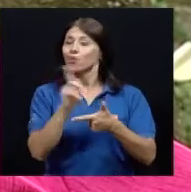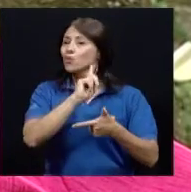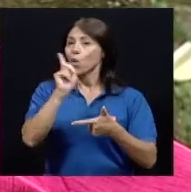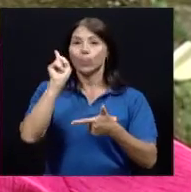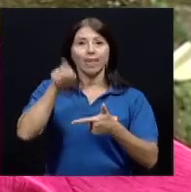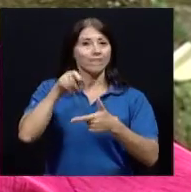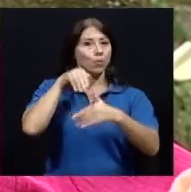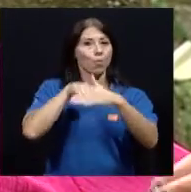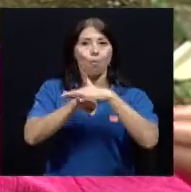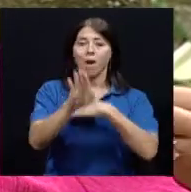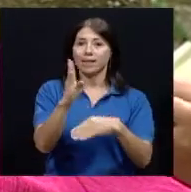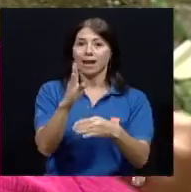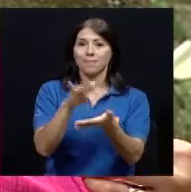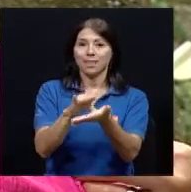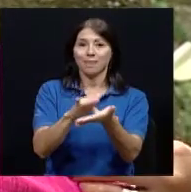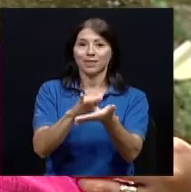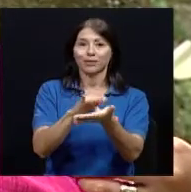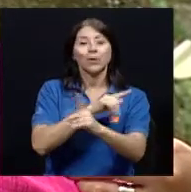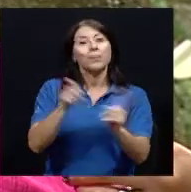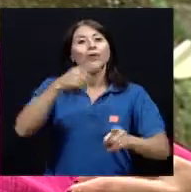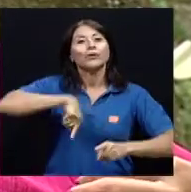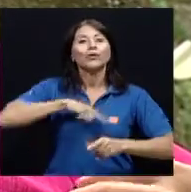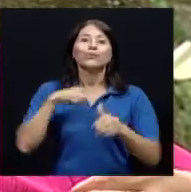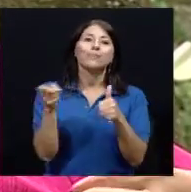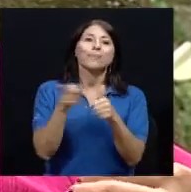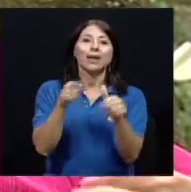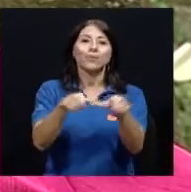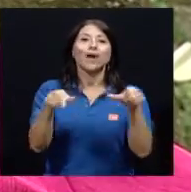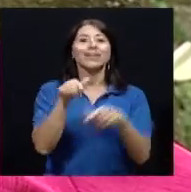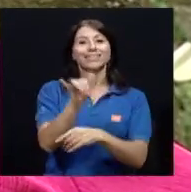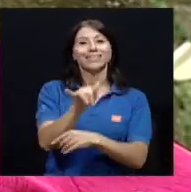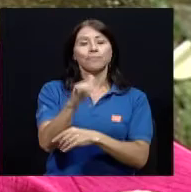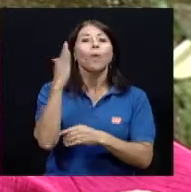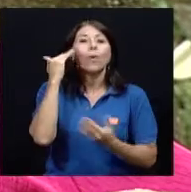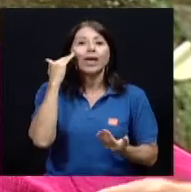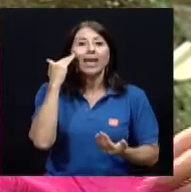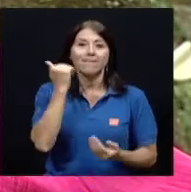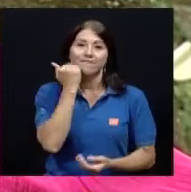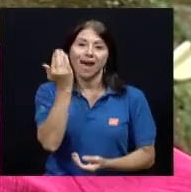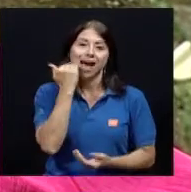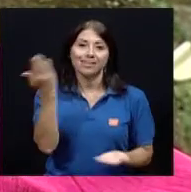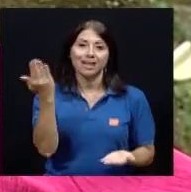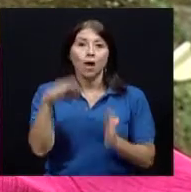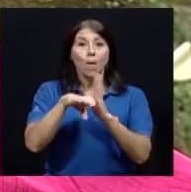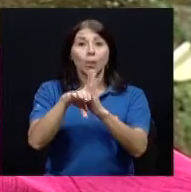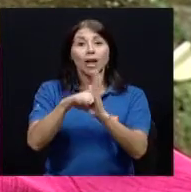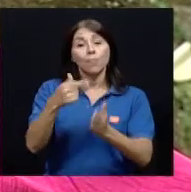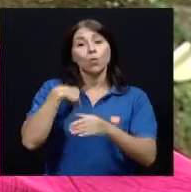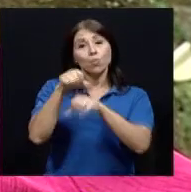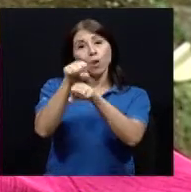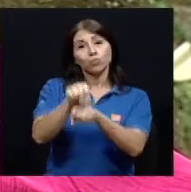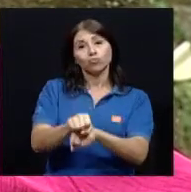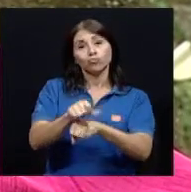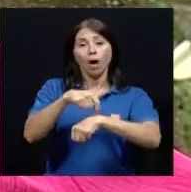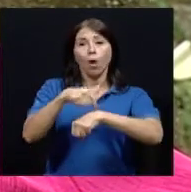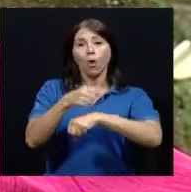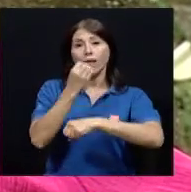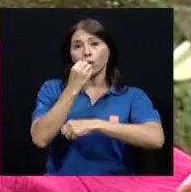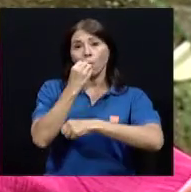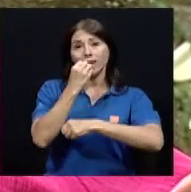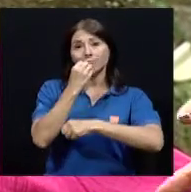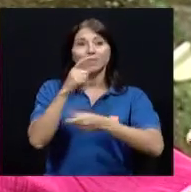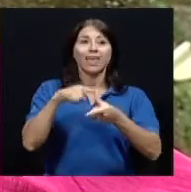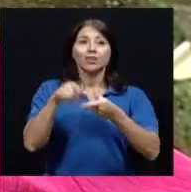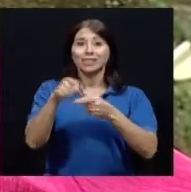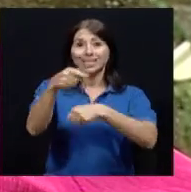usualmente uno suele tomar los medicamentos por ejemplo a la hora de comer entonces lo más fácil es tenerlos a la mano en la cocina pero es un lugar donde se